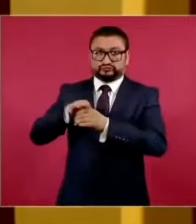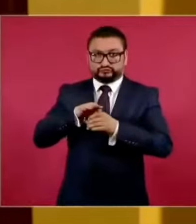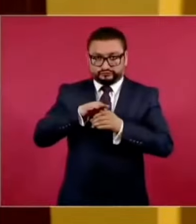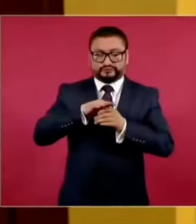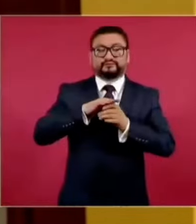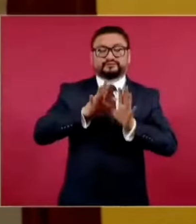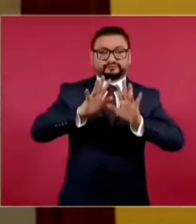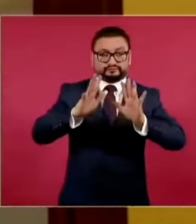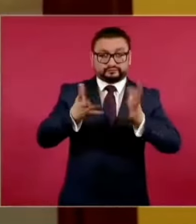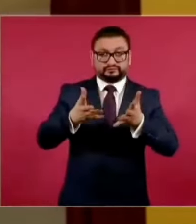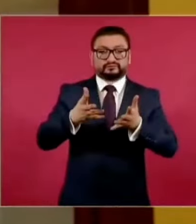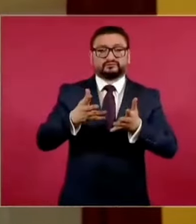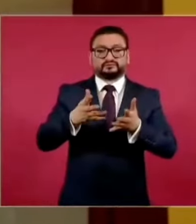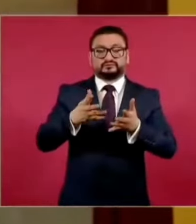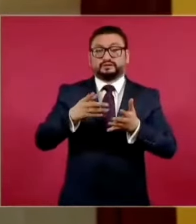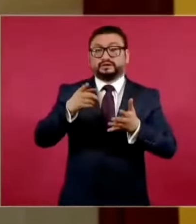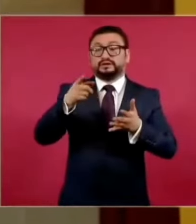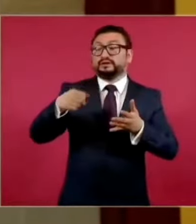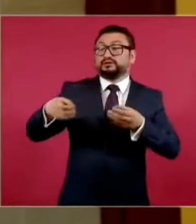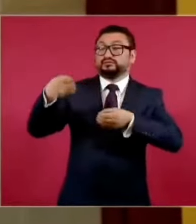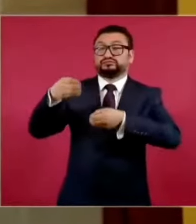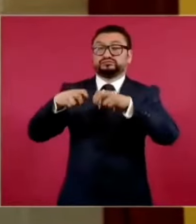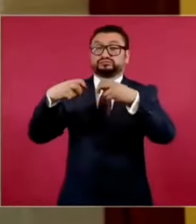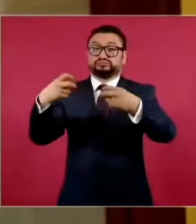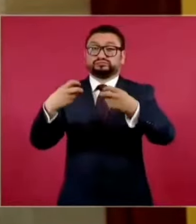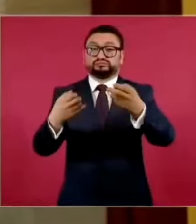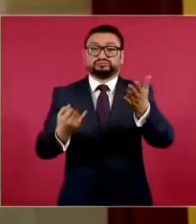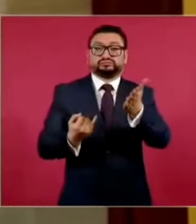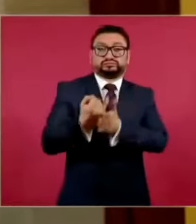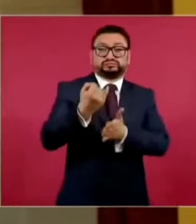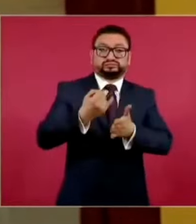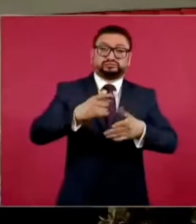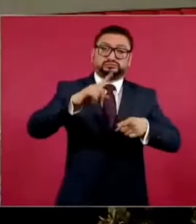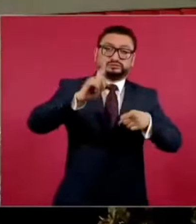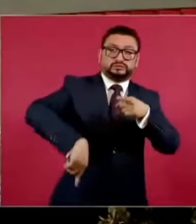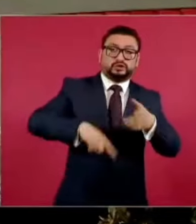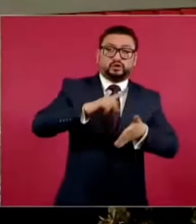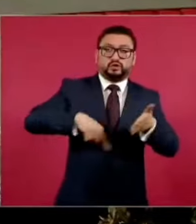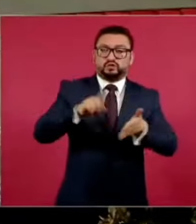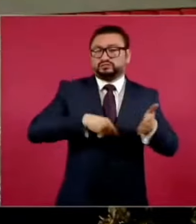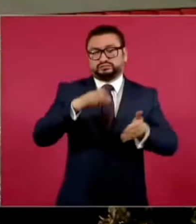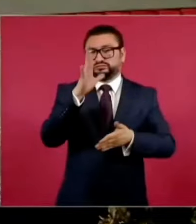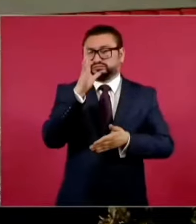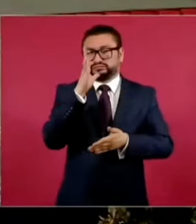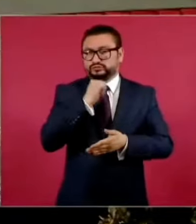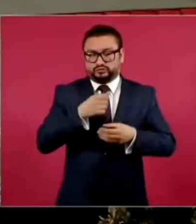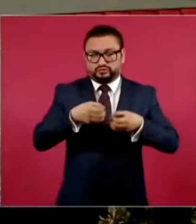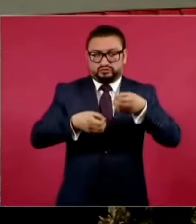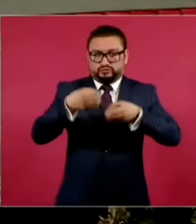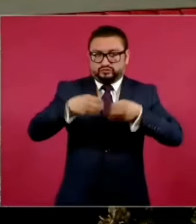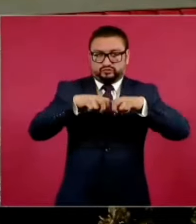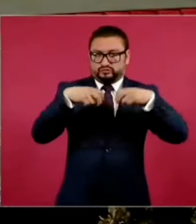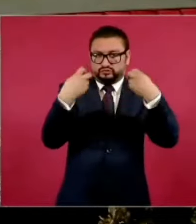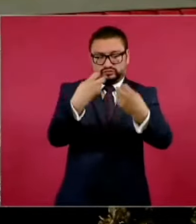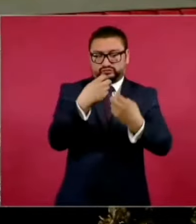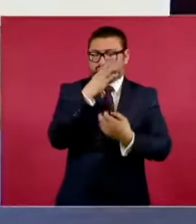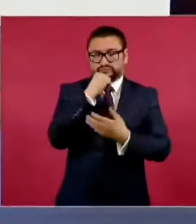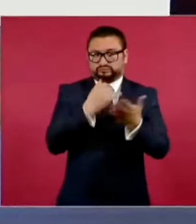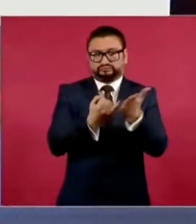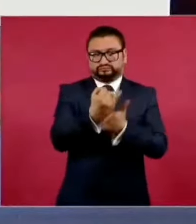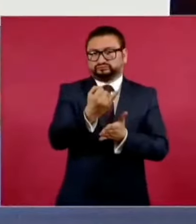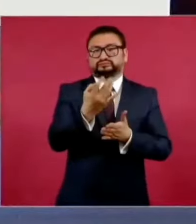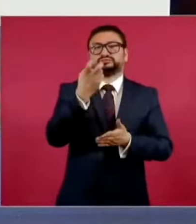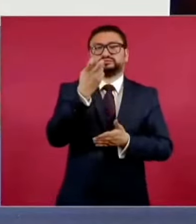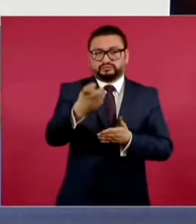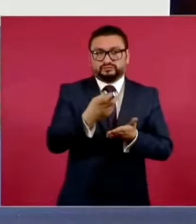popular, no pueden ser suspendidos a priori por parte de jueces, magistrados y ministros. Y por eso se